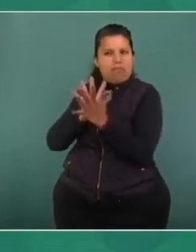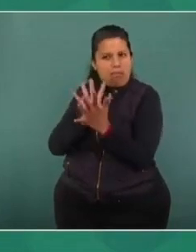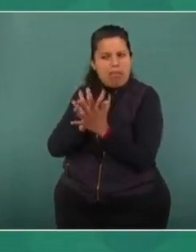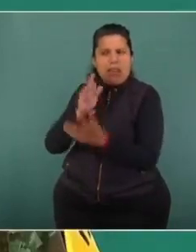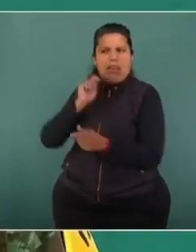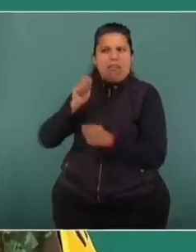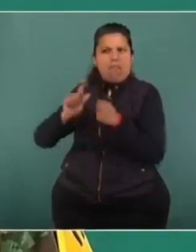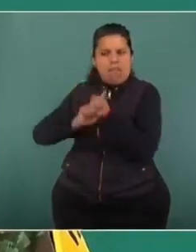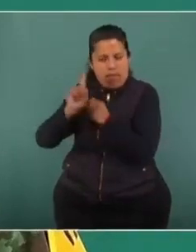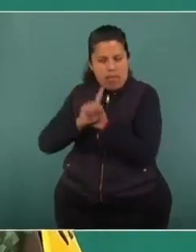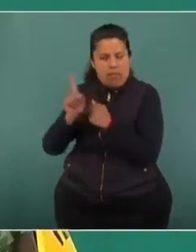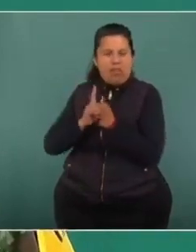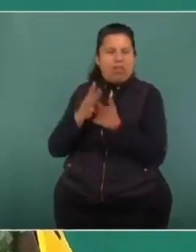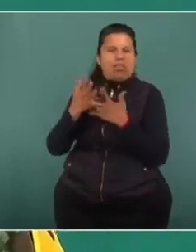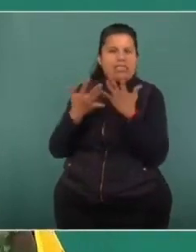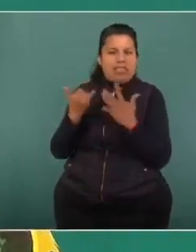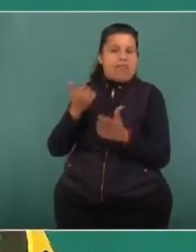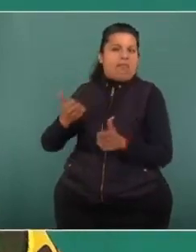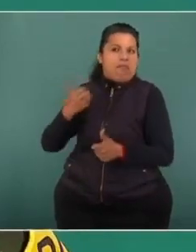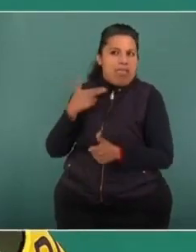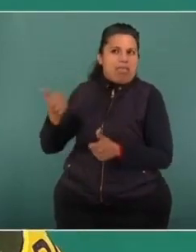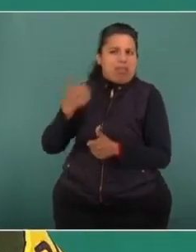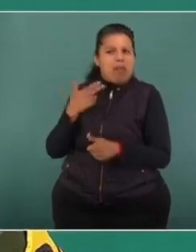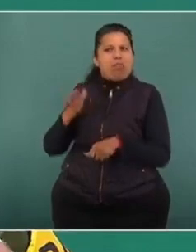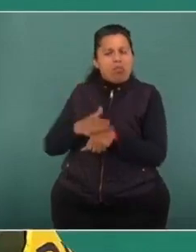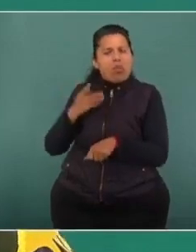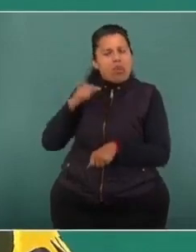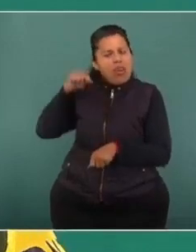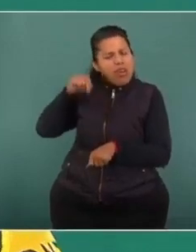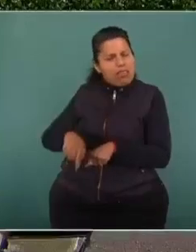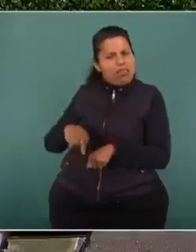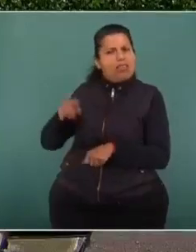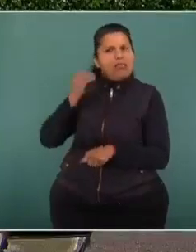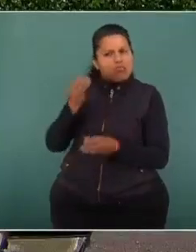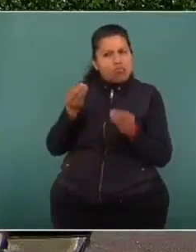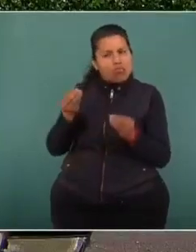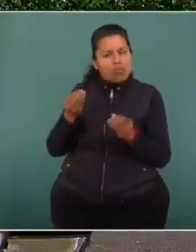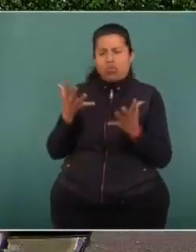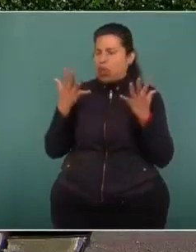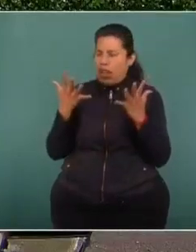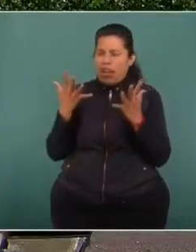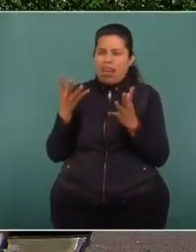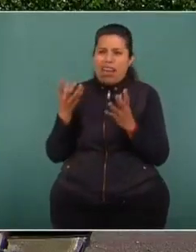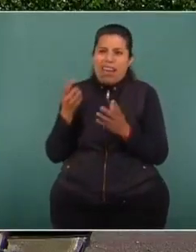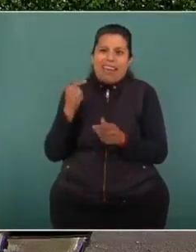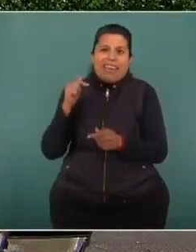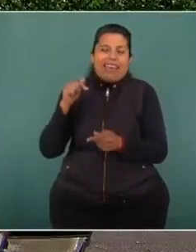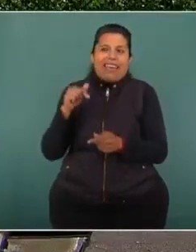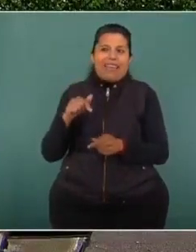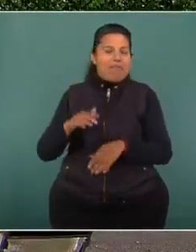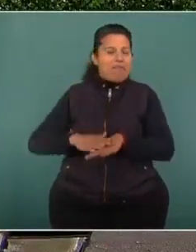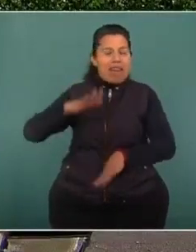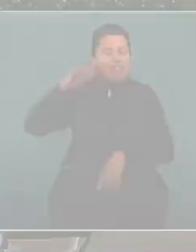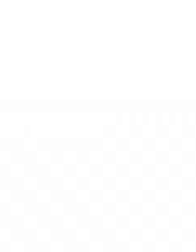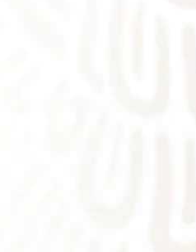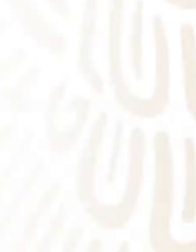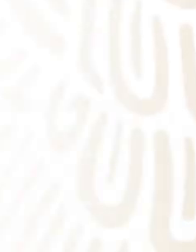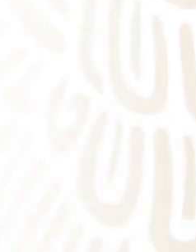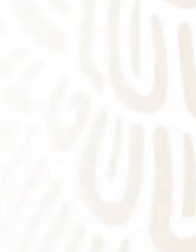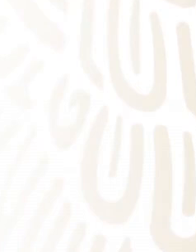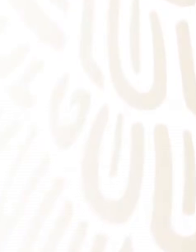por qué se generan estos homicidios dolosos y por qué hay esta actividad y presencia en el Estado.